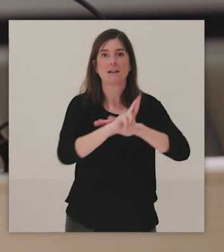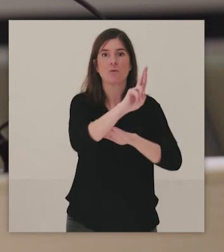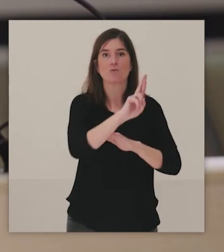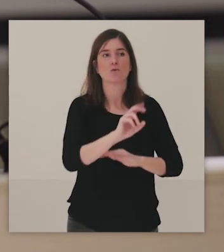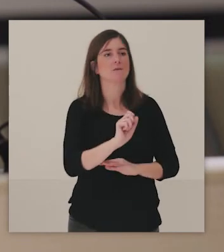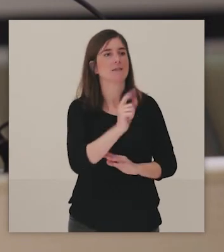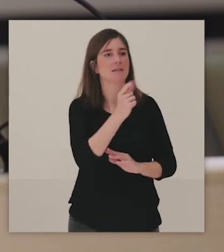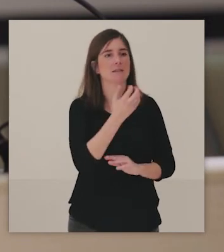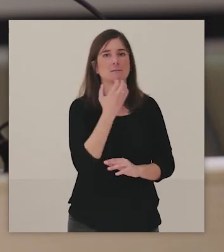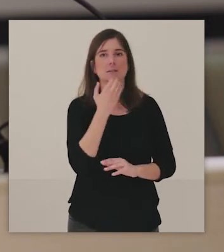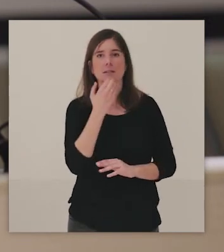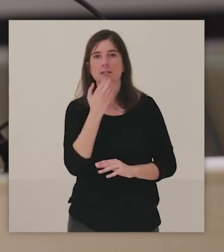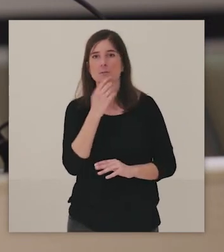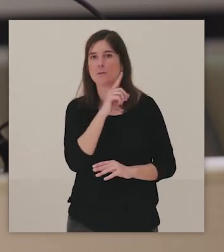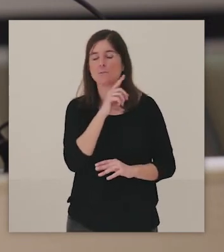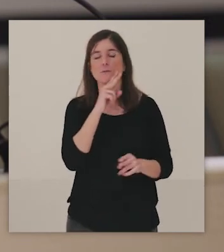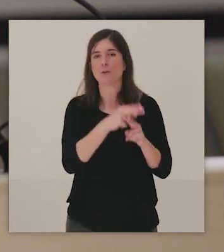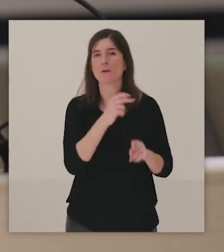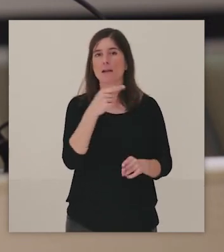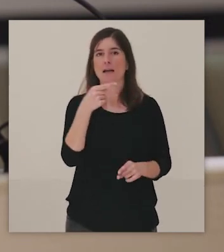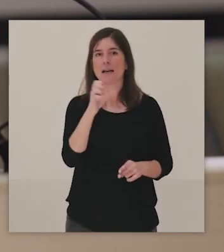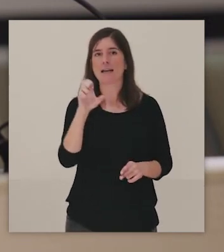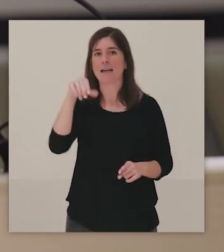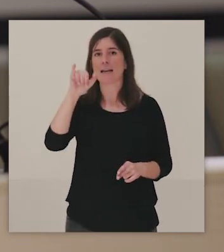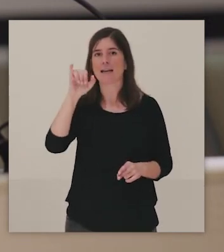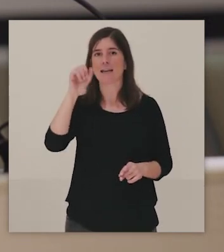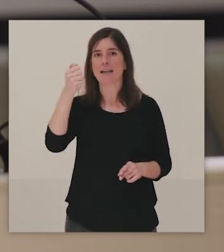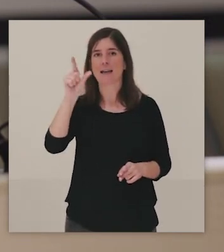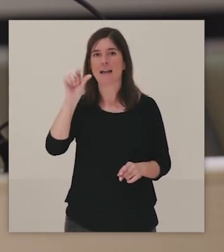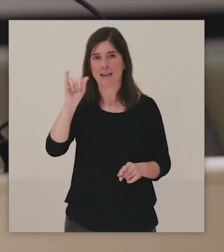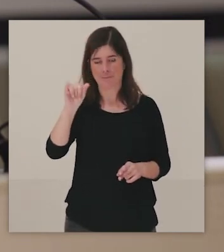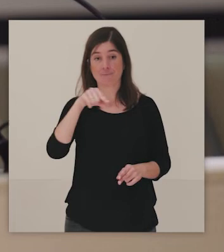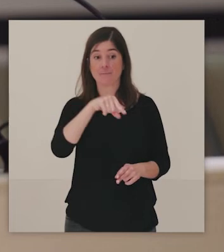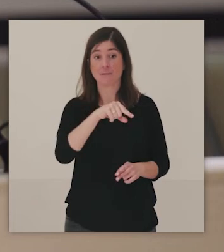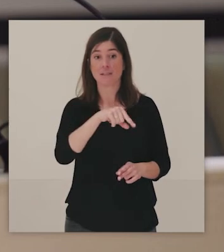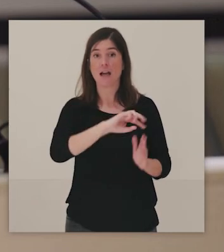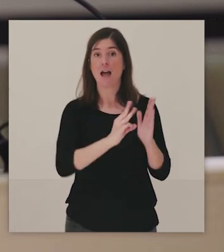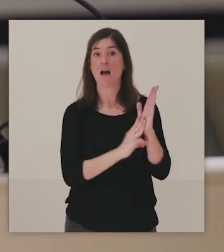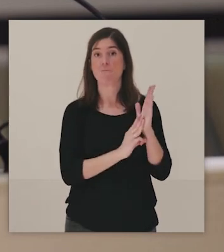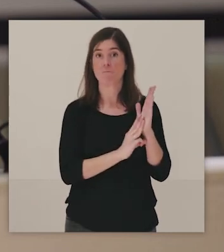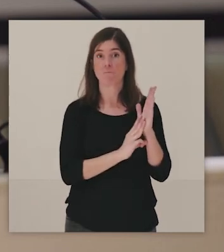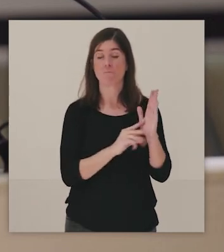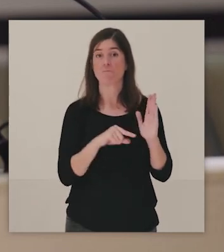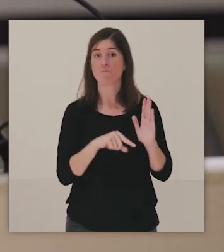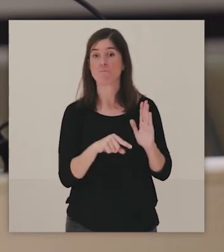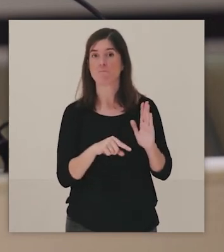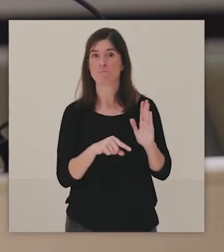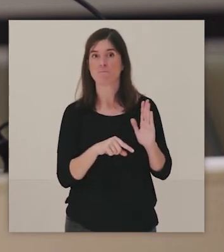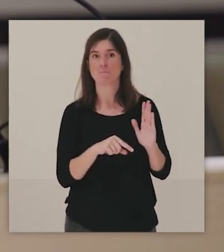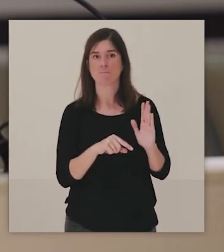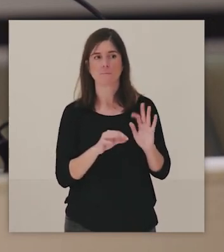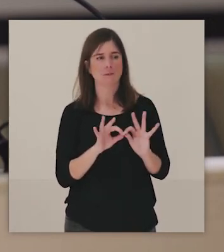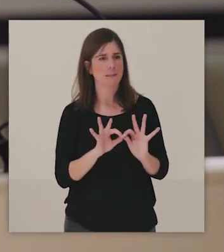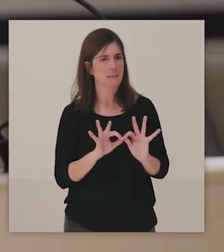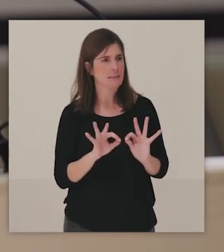bueno, a recursos digitales como Geniali, por ejemplo, que es, bueno, pues una aplicación de muy,